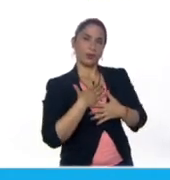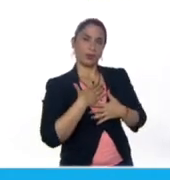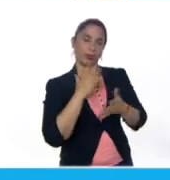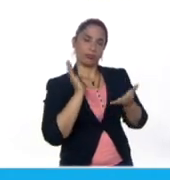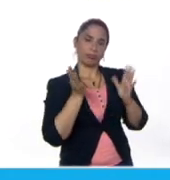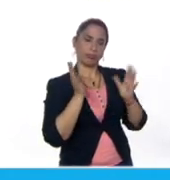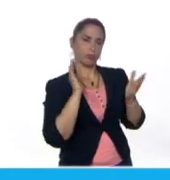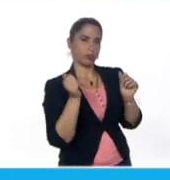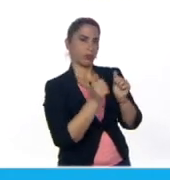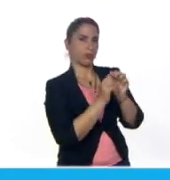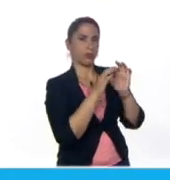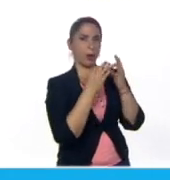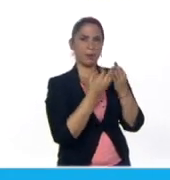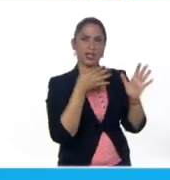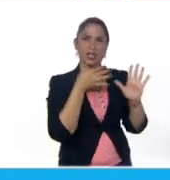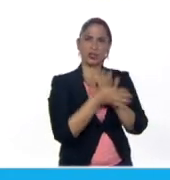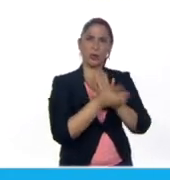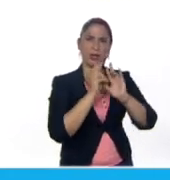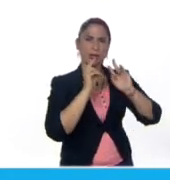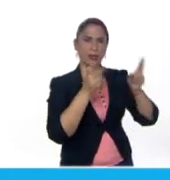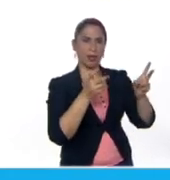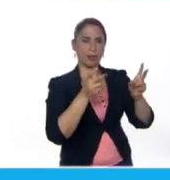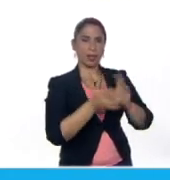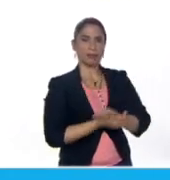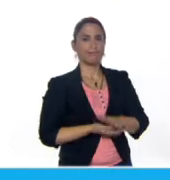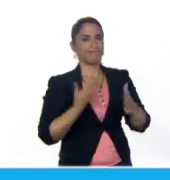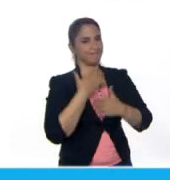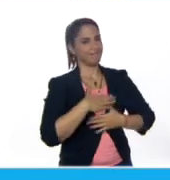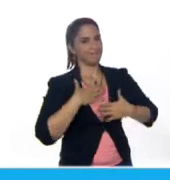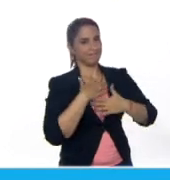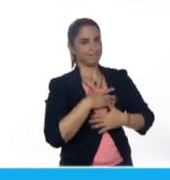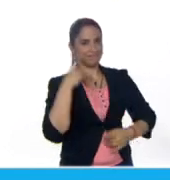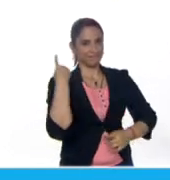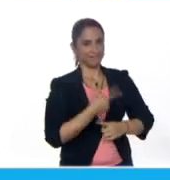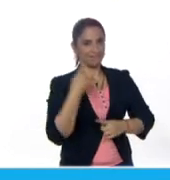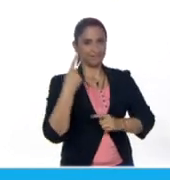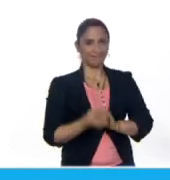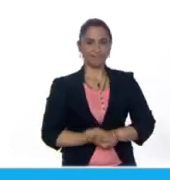conversa con tu familia sobre ellos. Verás lo divertido que será.